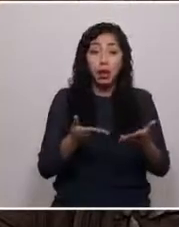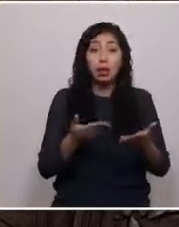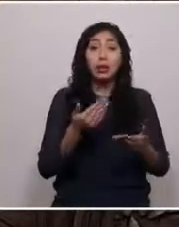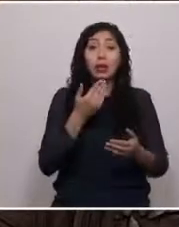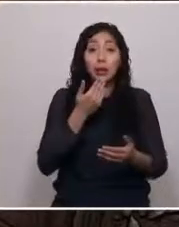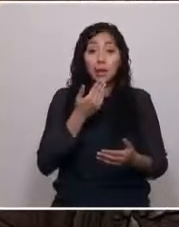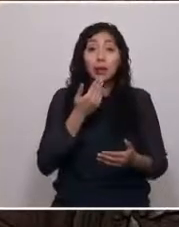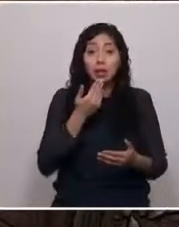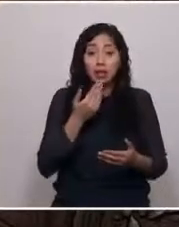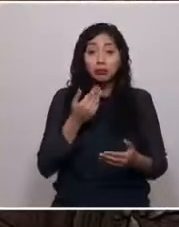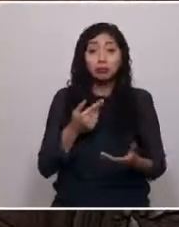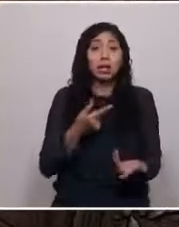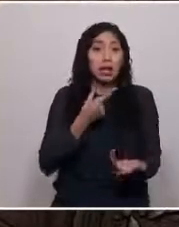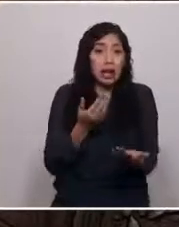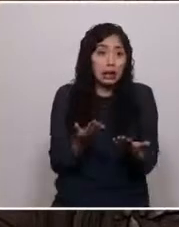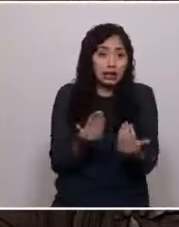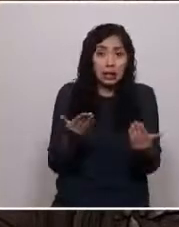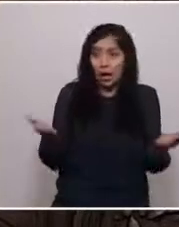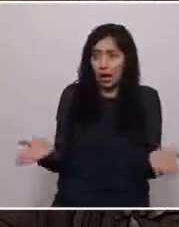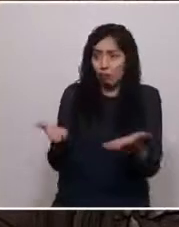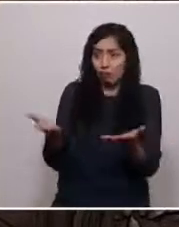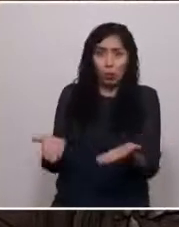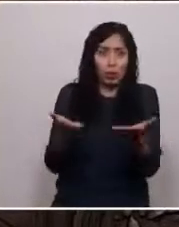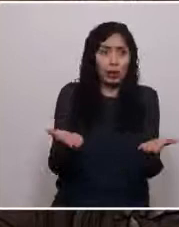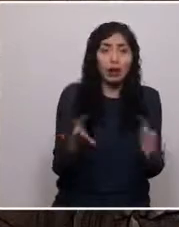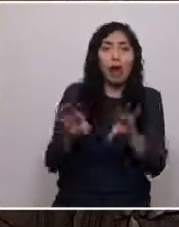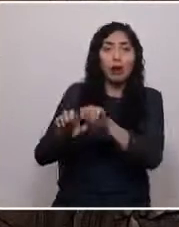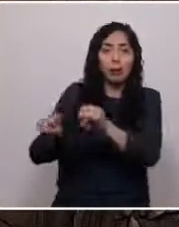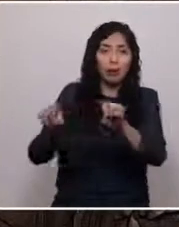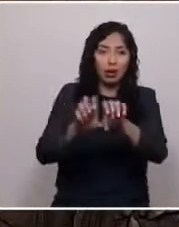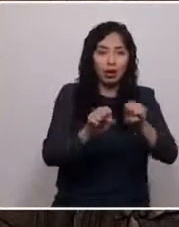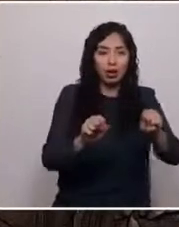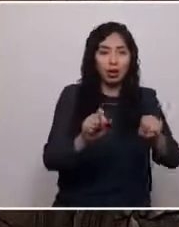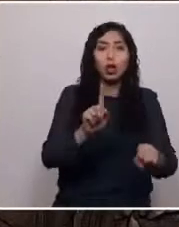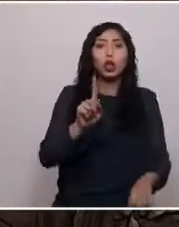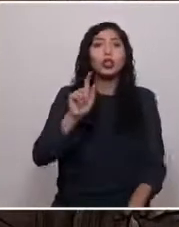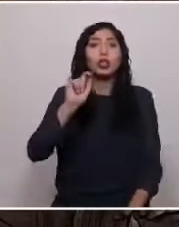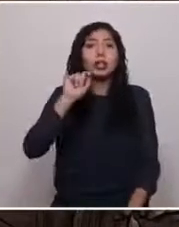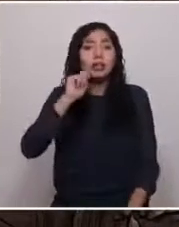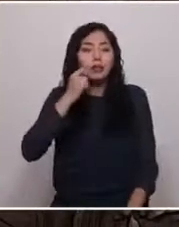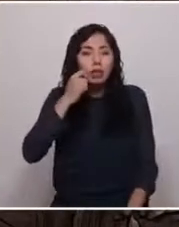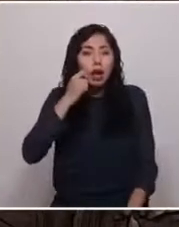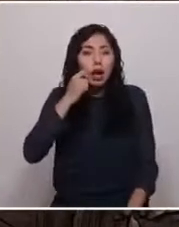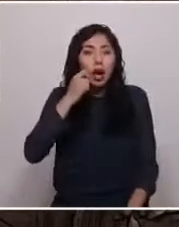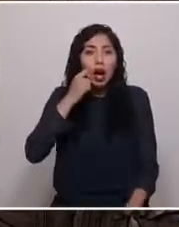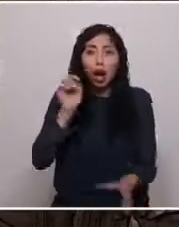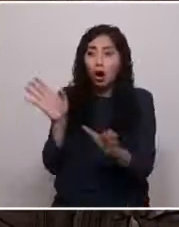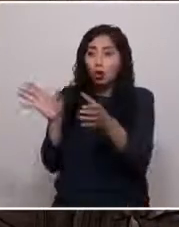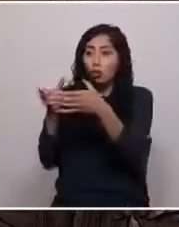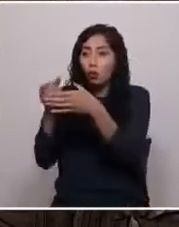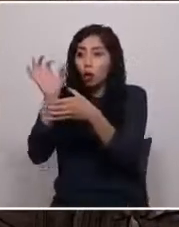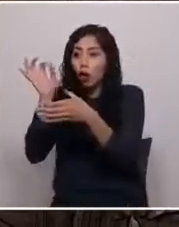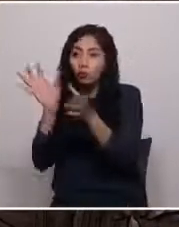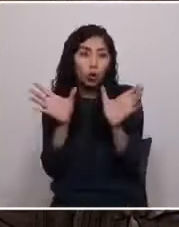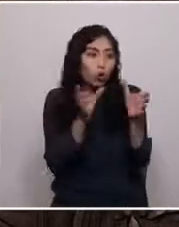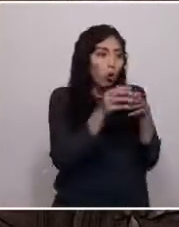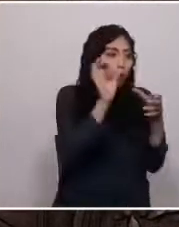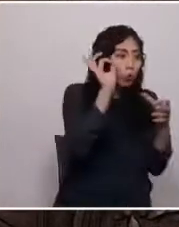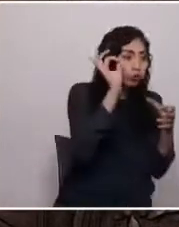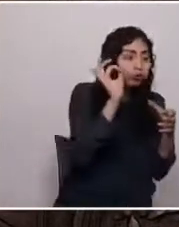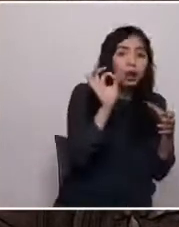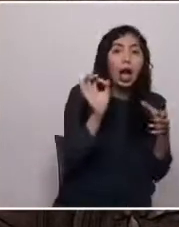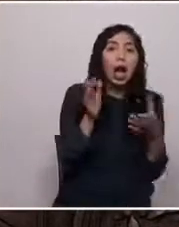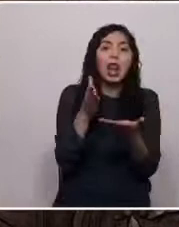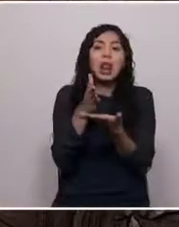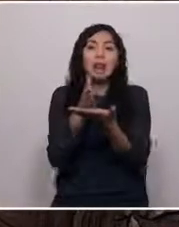consensos, lo que no significa sesiones de un lado y otro para llegar a un intermedio, a una mitad de